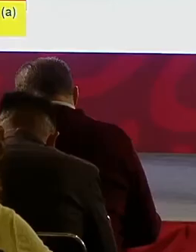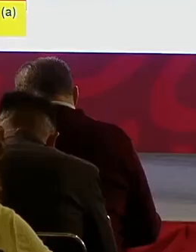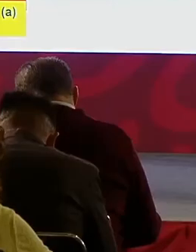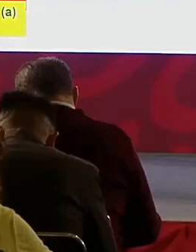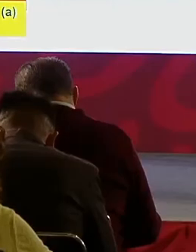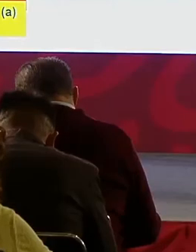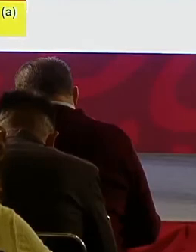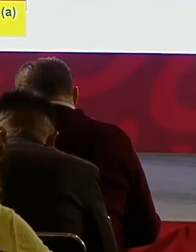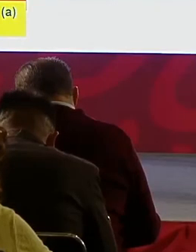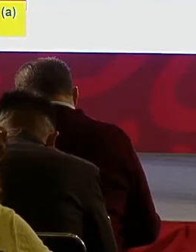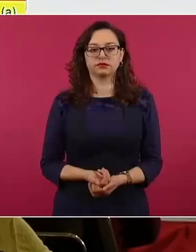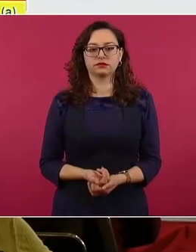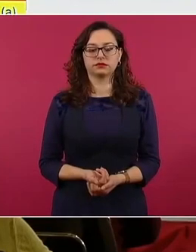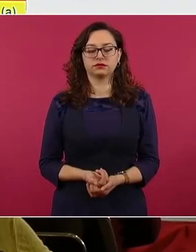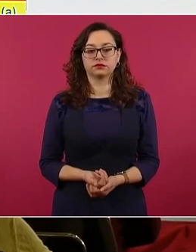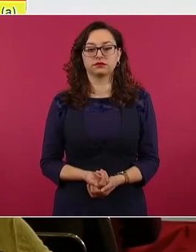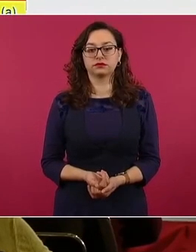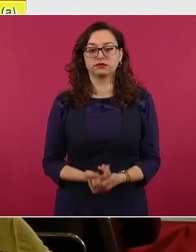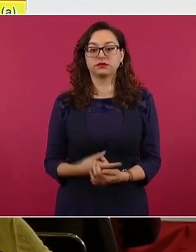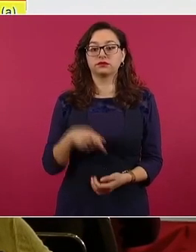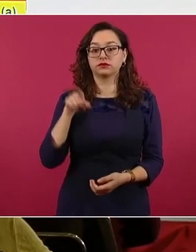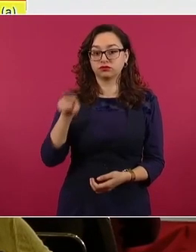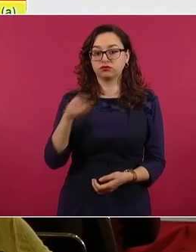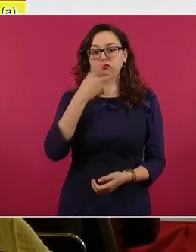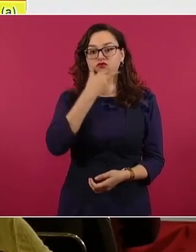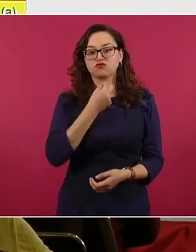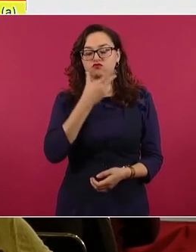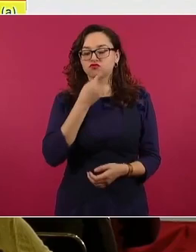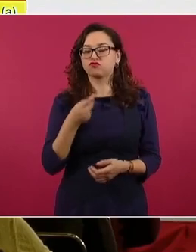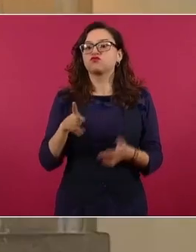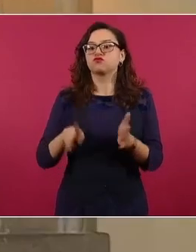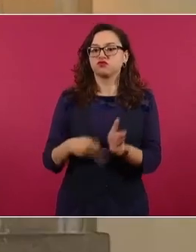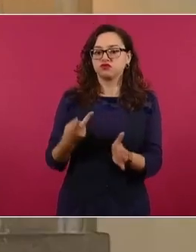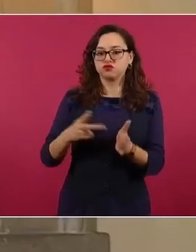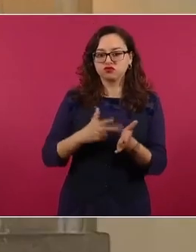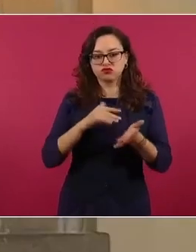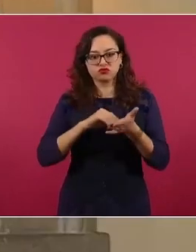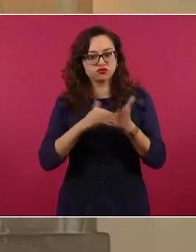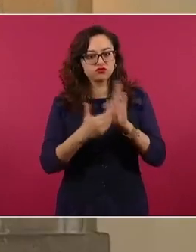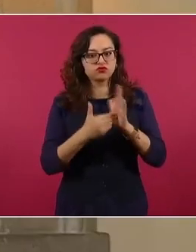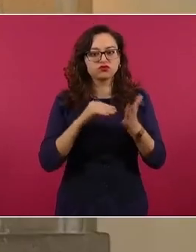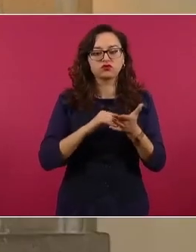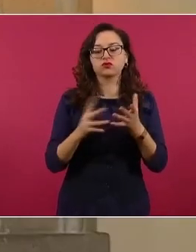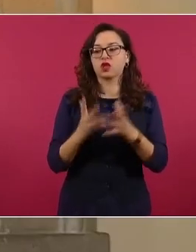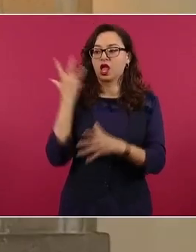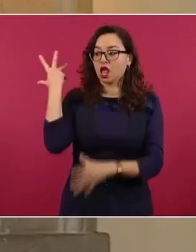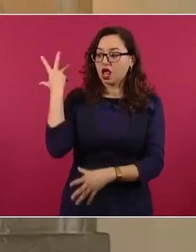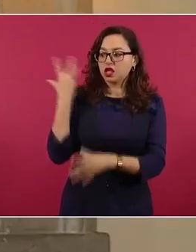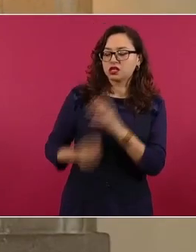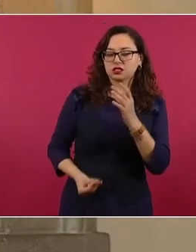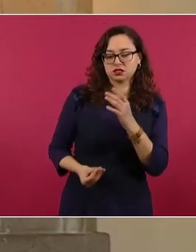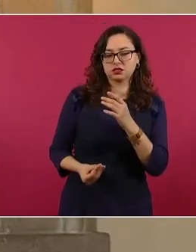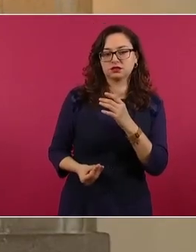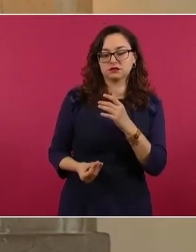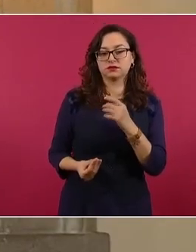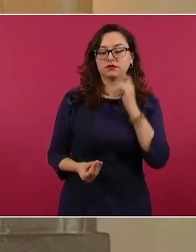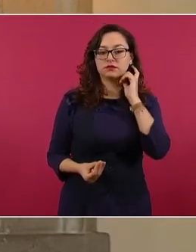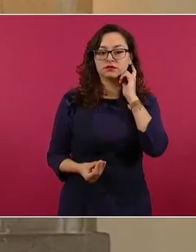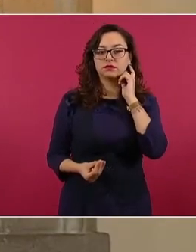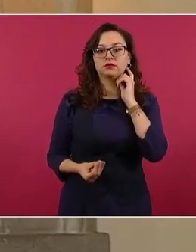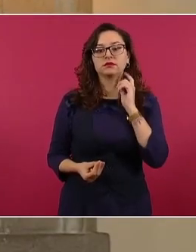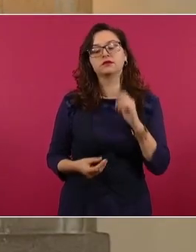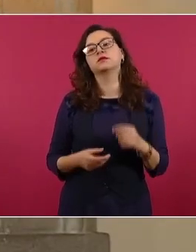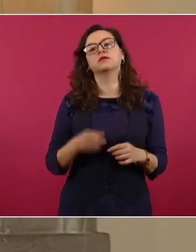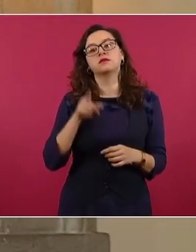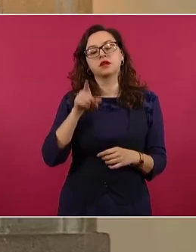justicia y logra hacer diferentes eventos en el Estado de Colima fundamentalmente. Cuenta, como lo